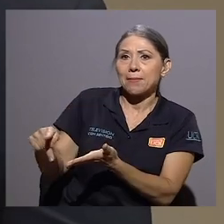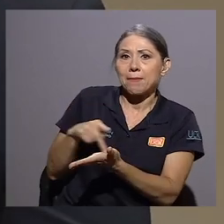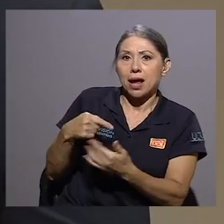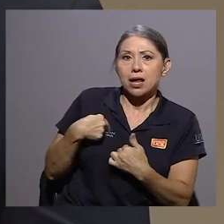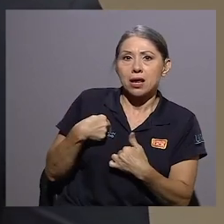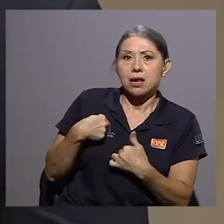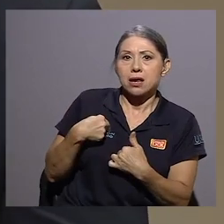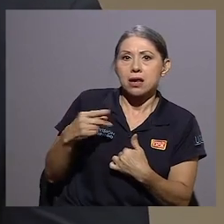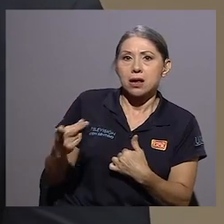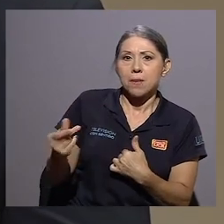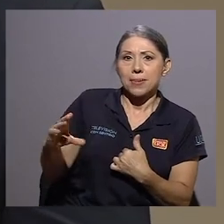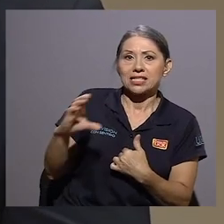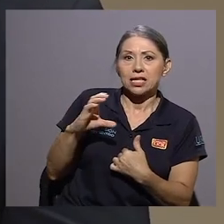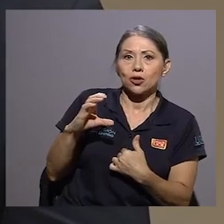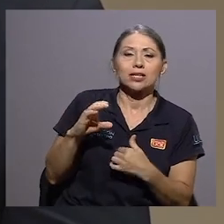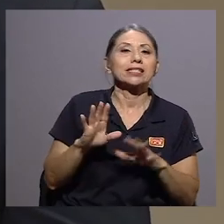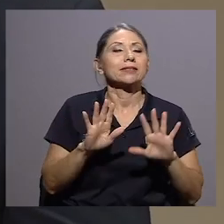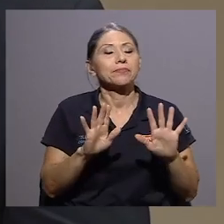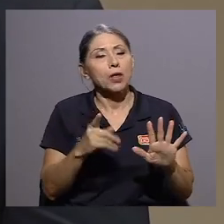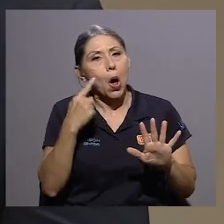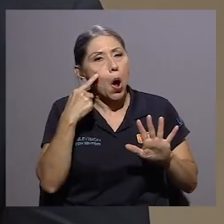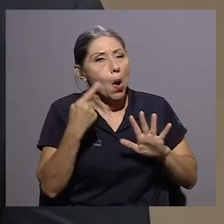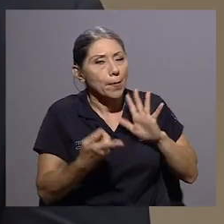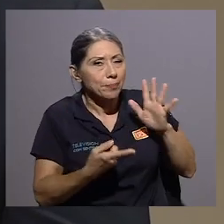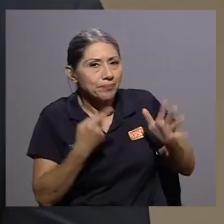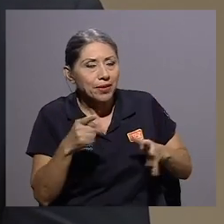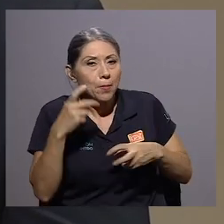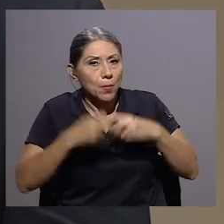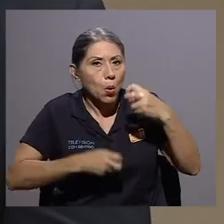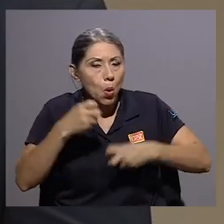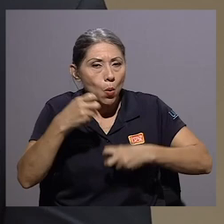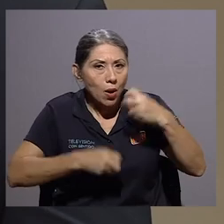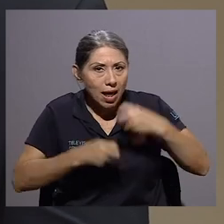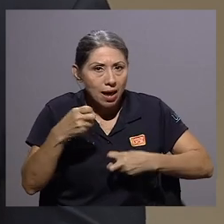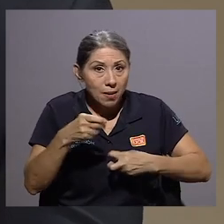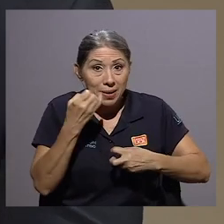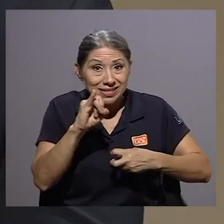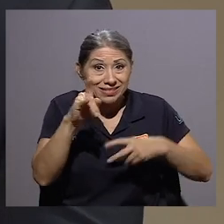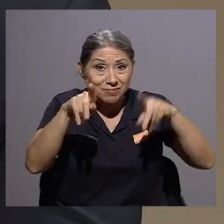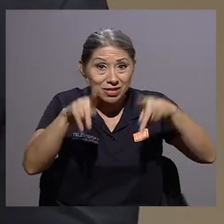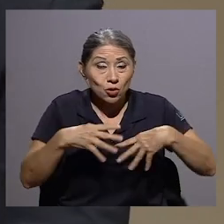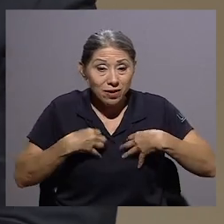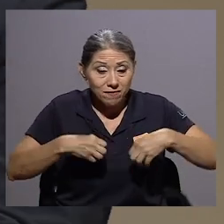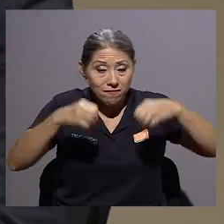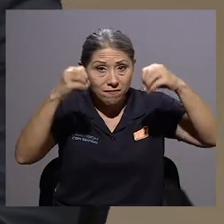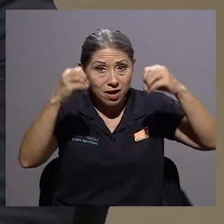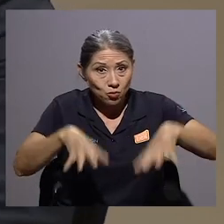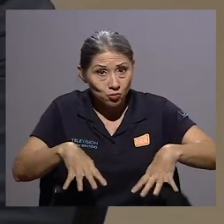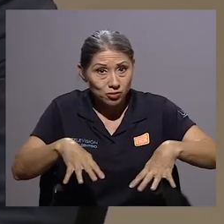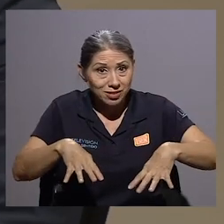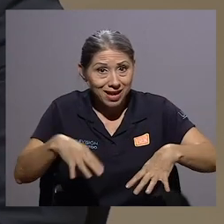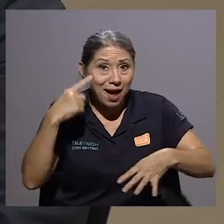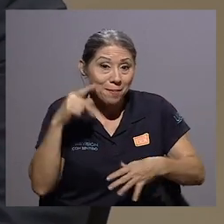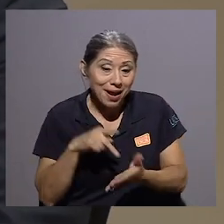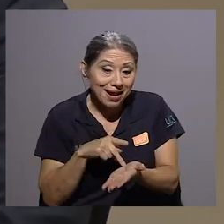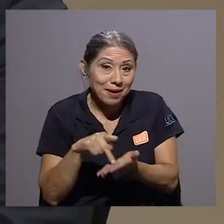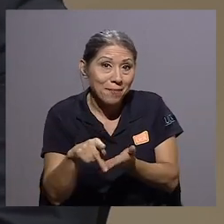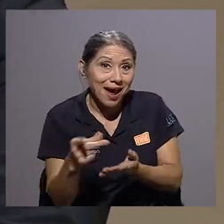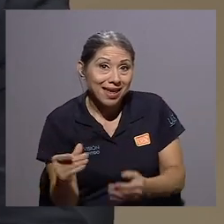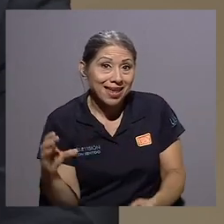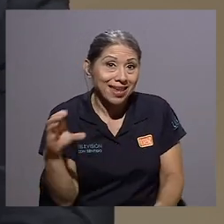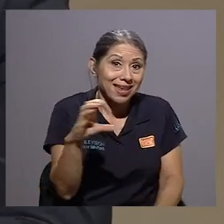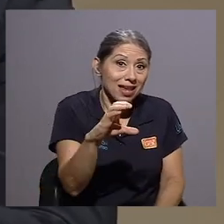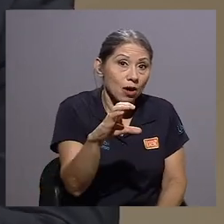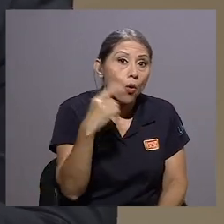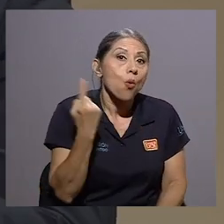problema de renunciar, para que le paguen las prestaciones, recordemos que, es que cuando un trabajador renuncia, lo que